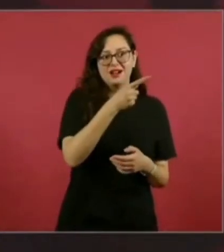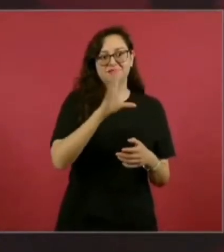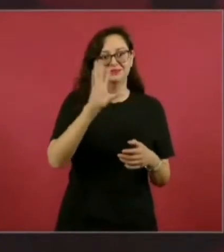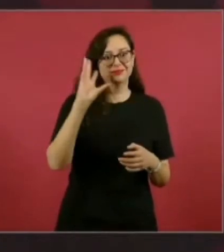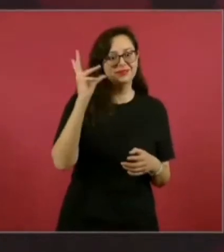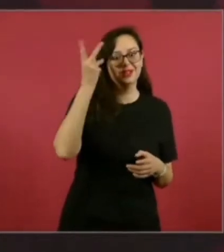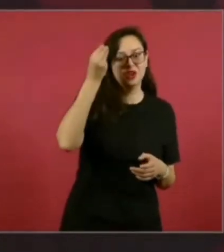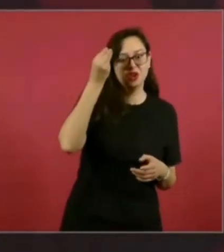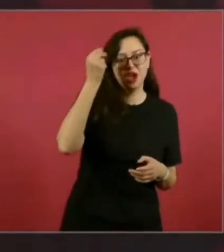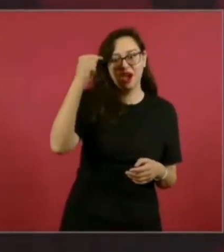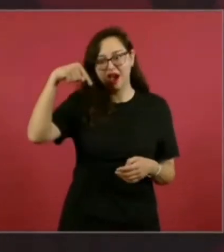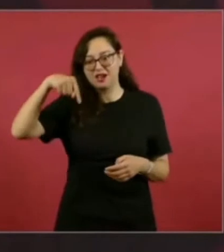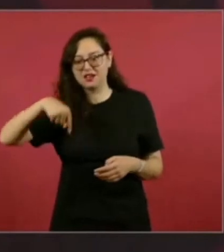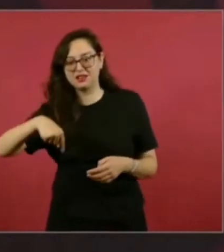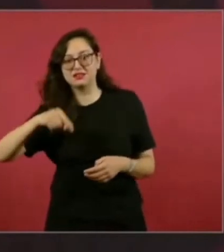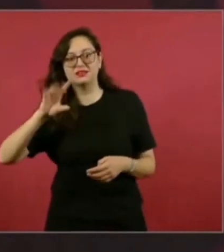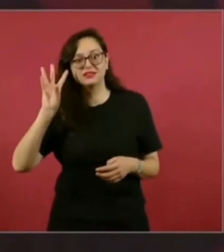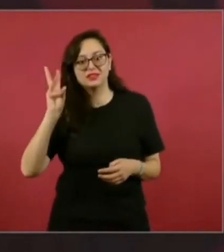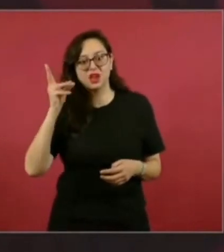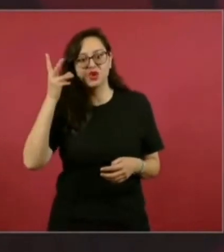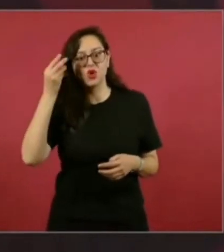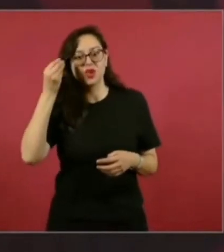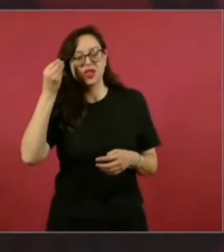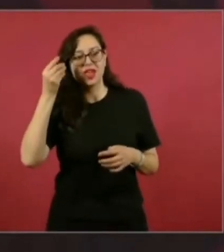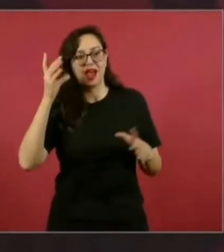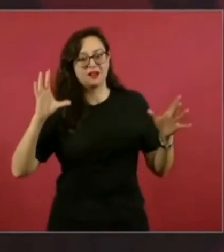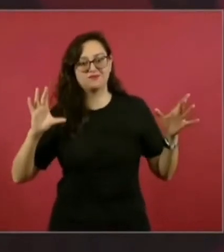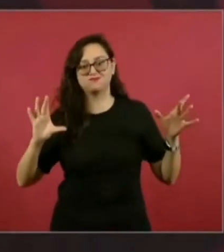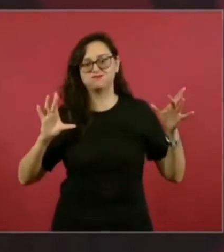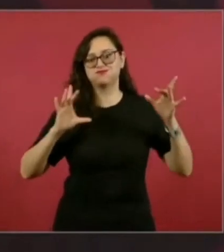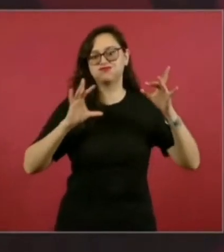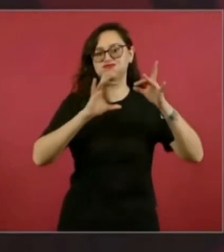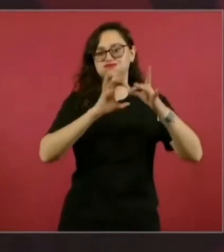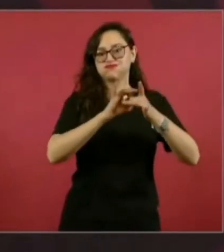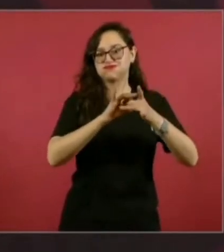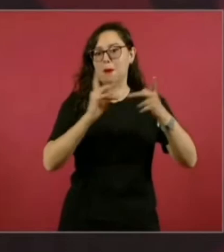integra con el plan Sonora.